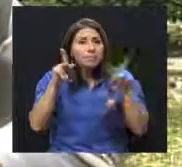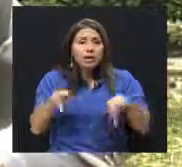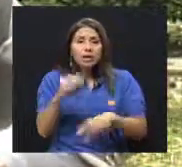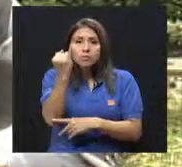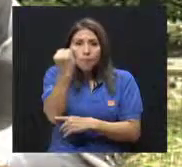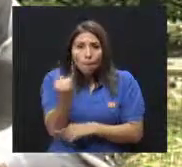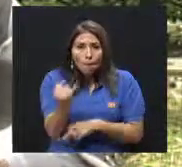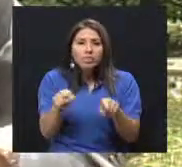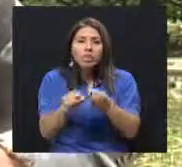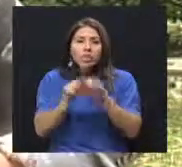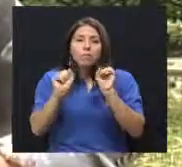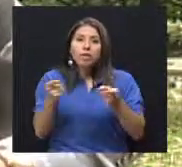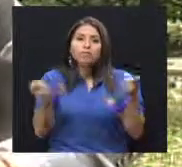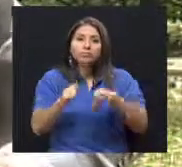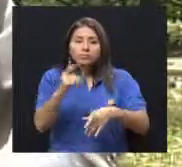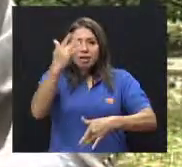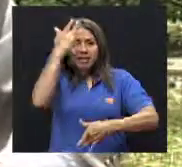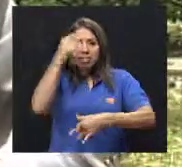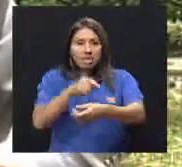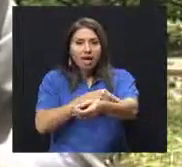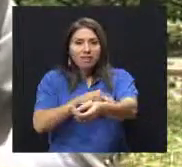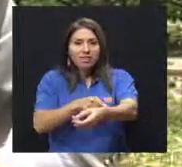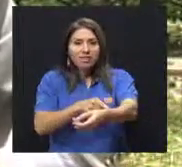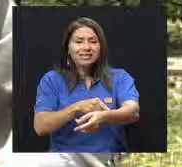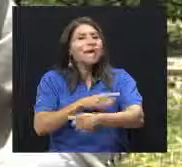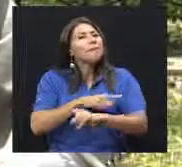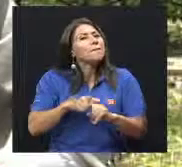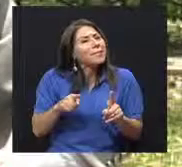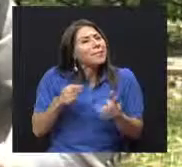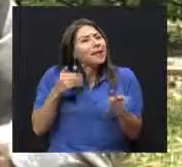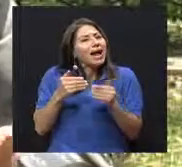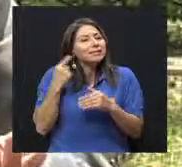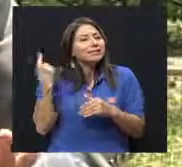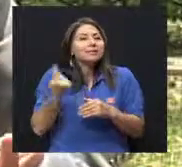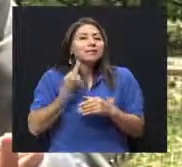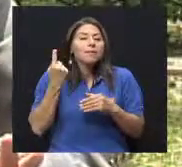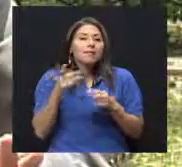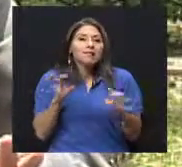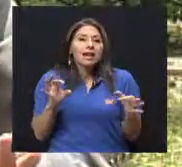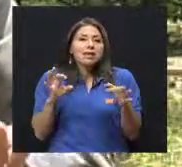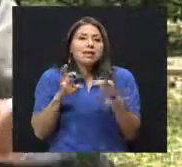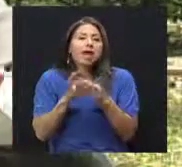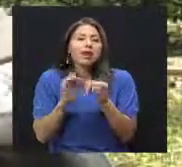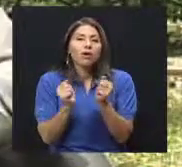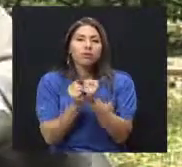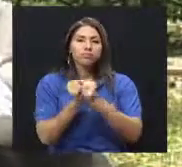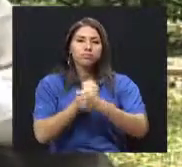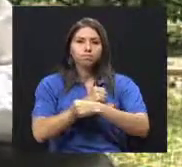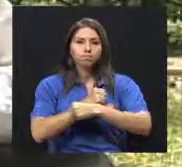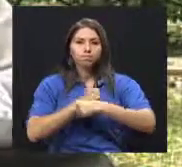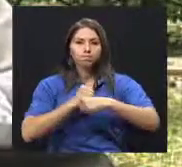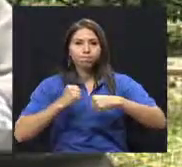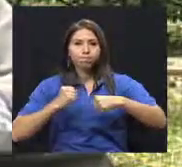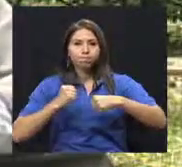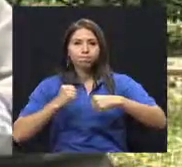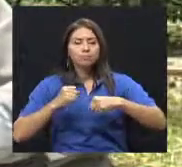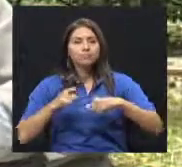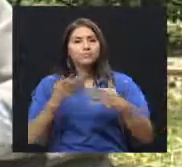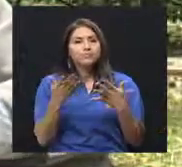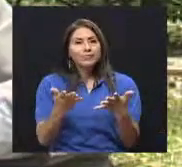usualmente está ligada a la obesidad en adulto. Y el